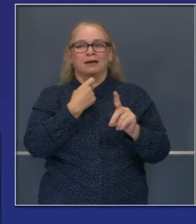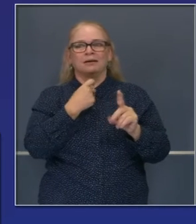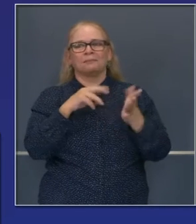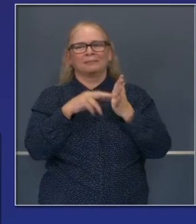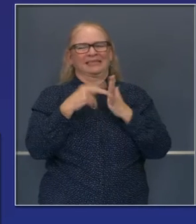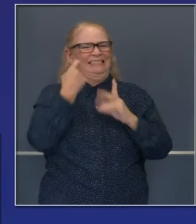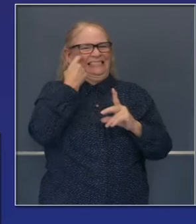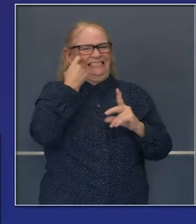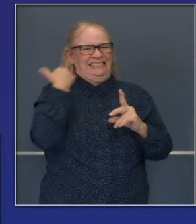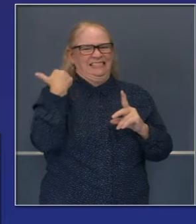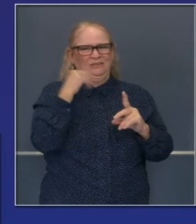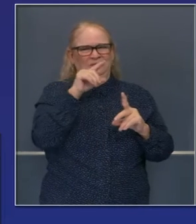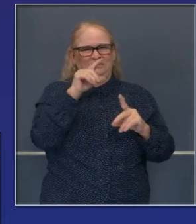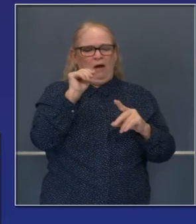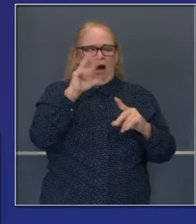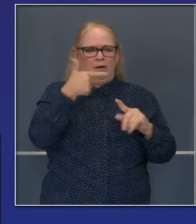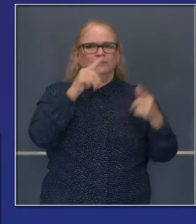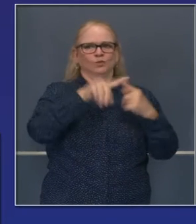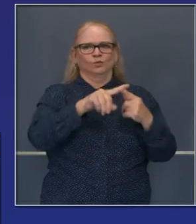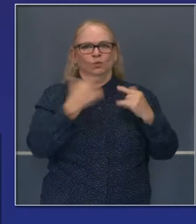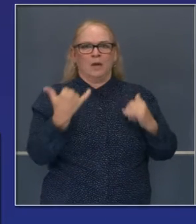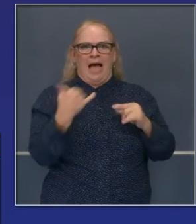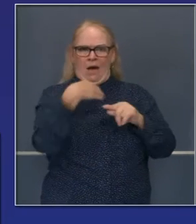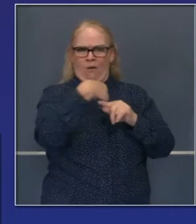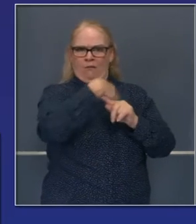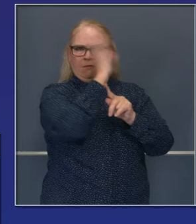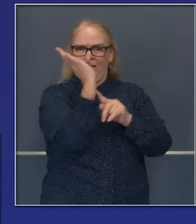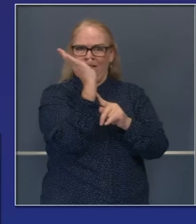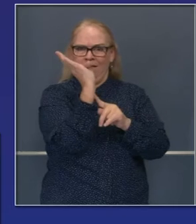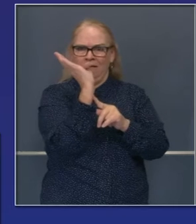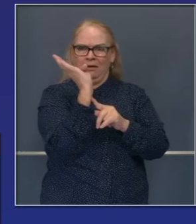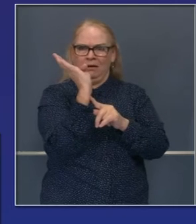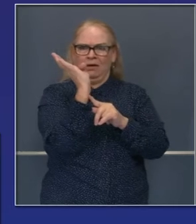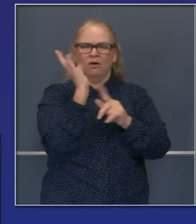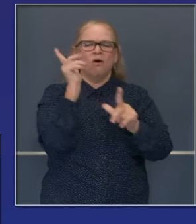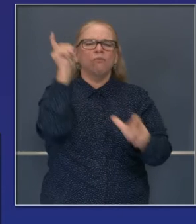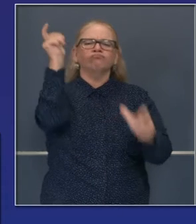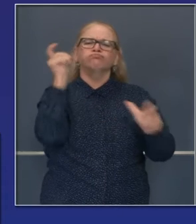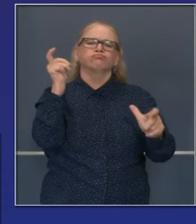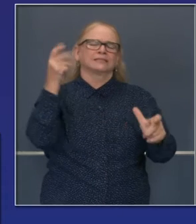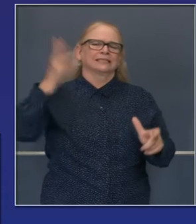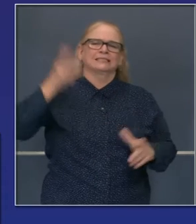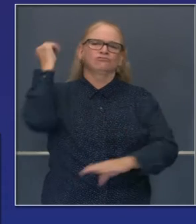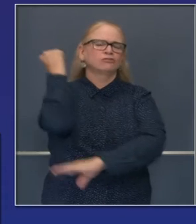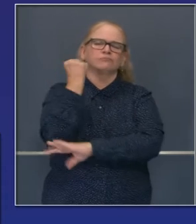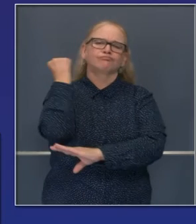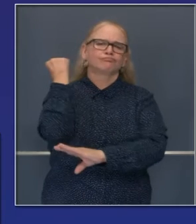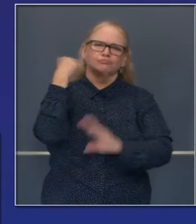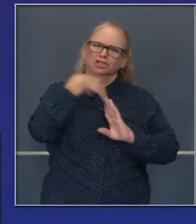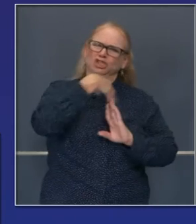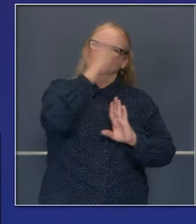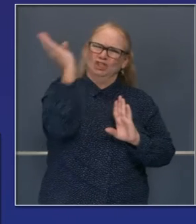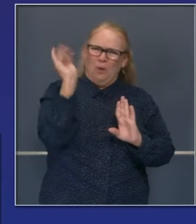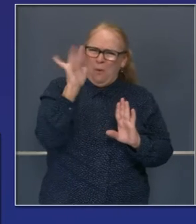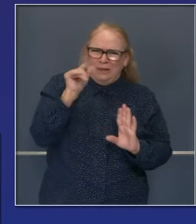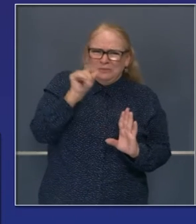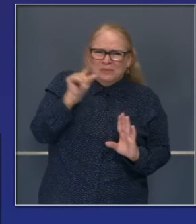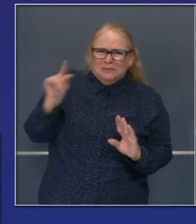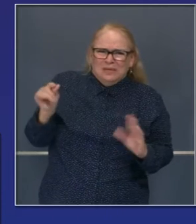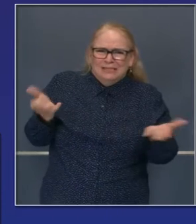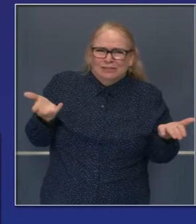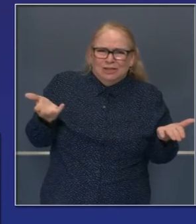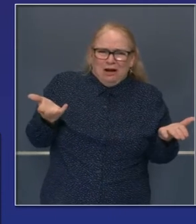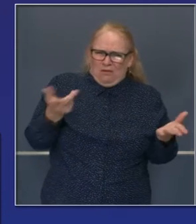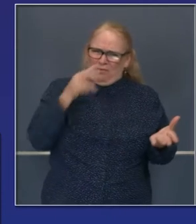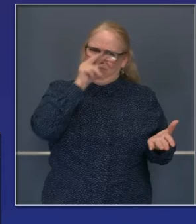de la torta. Es el incendio más grande. El incendio de August en